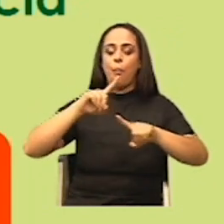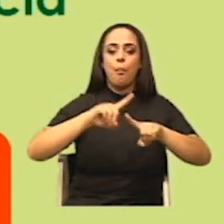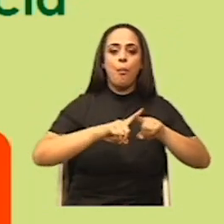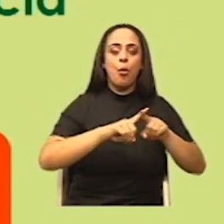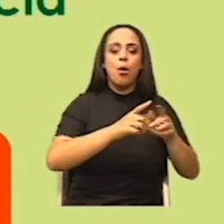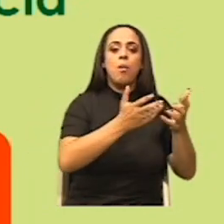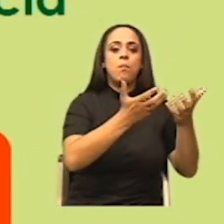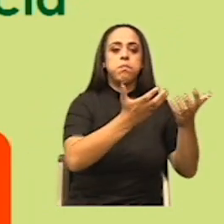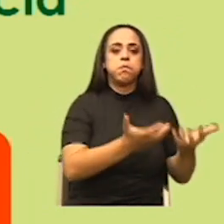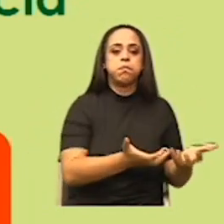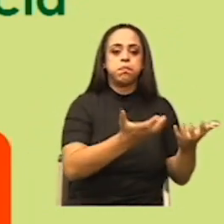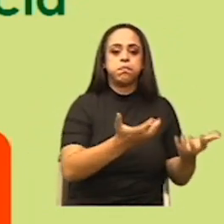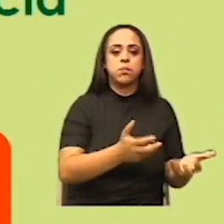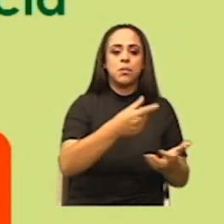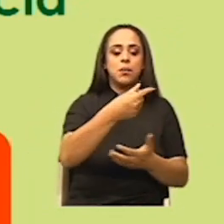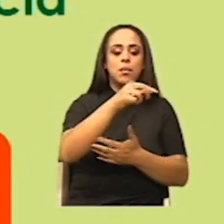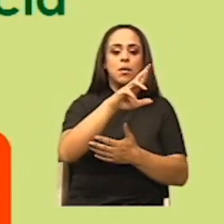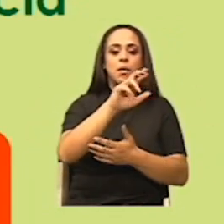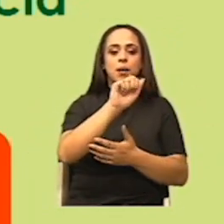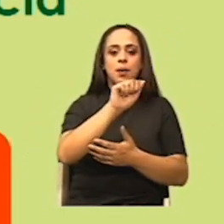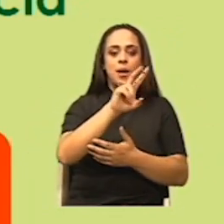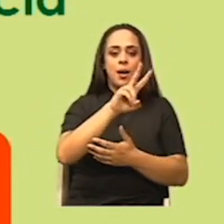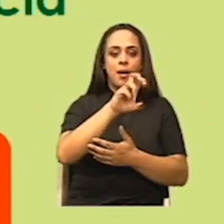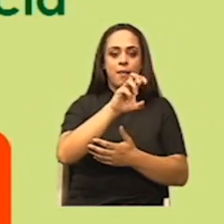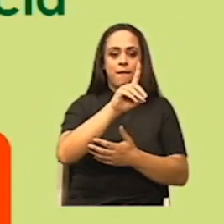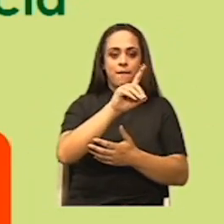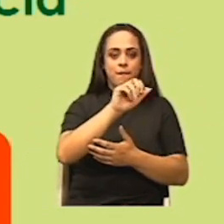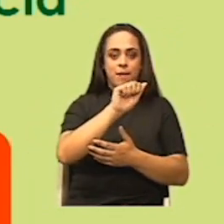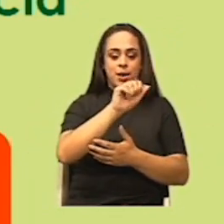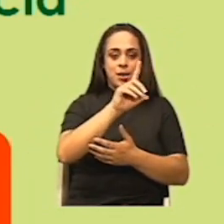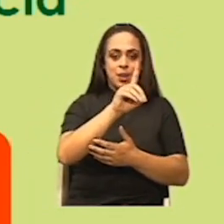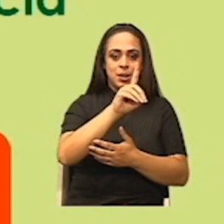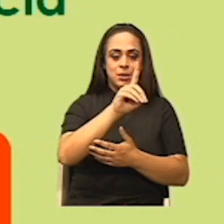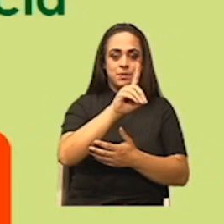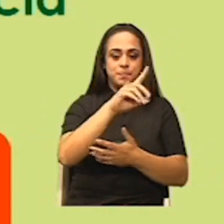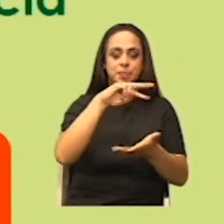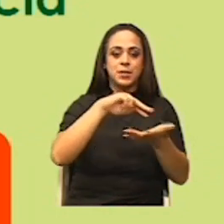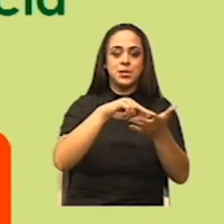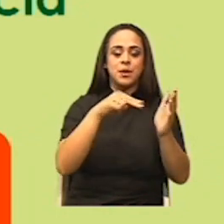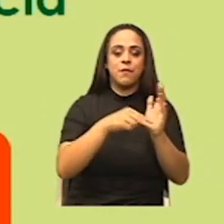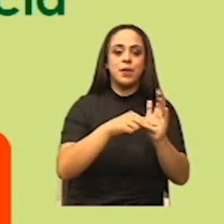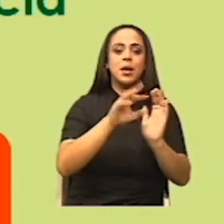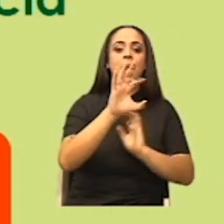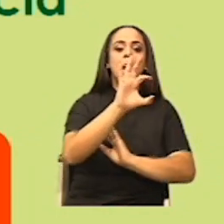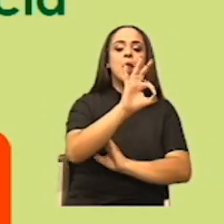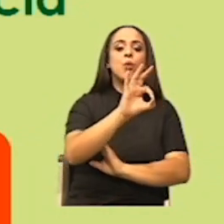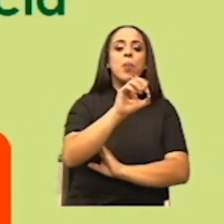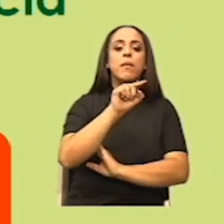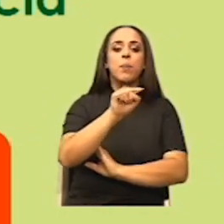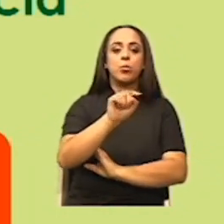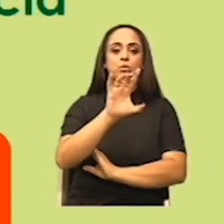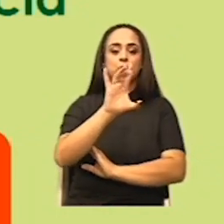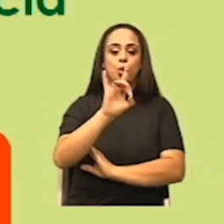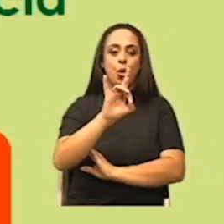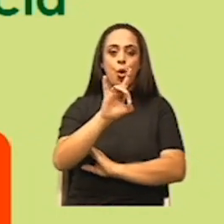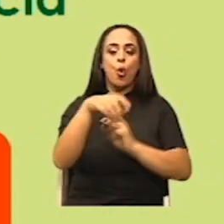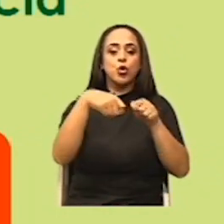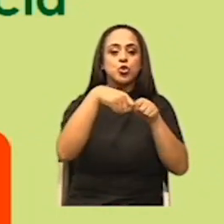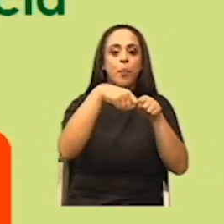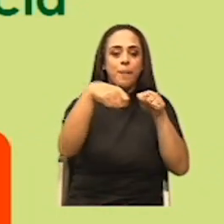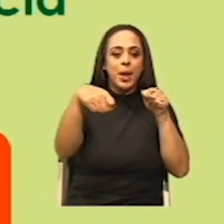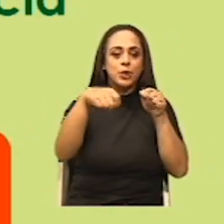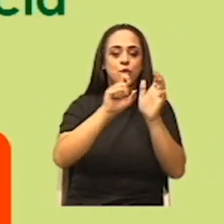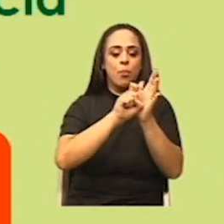gravedad. En nuestro caso, si hablamos de la gravedad terrestre, sería 9,8 metros por segundo al cuadrado.